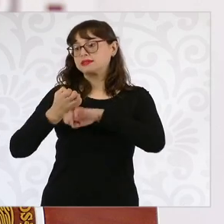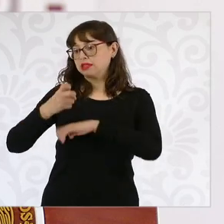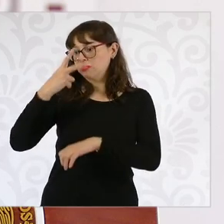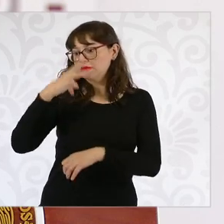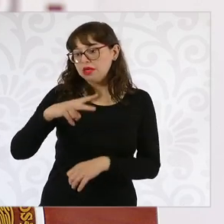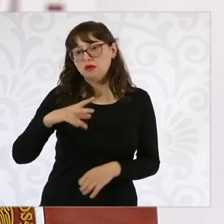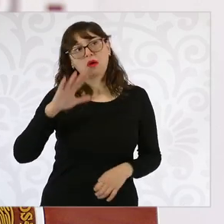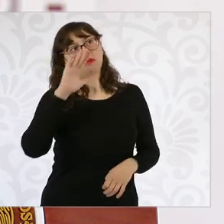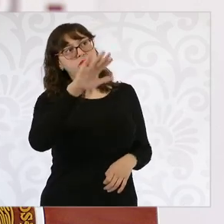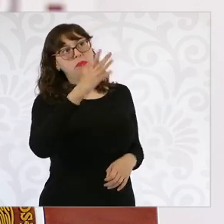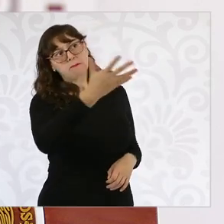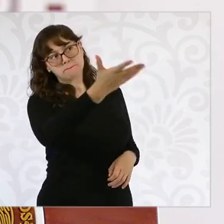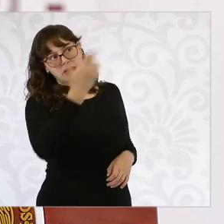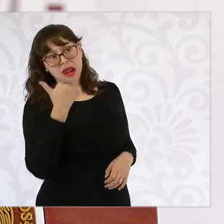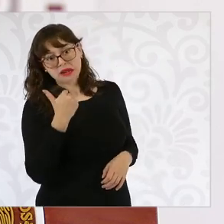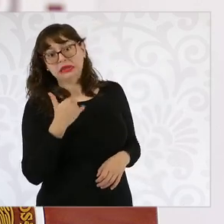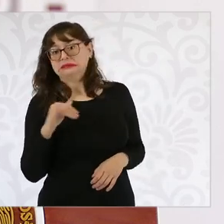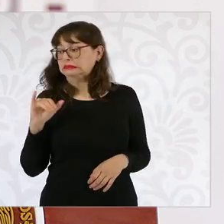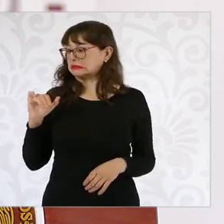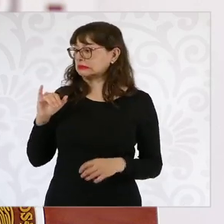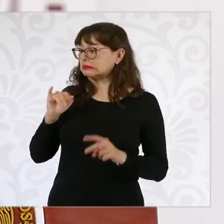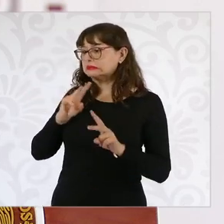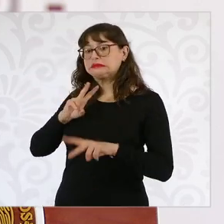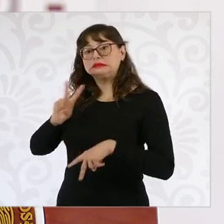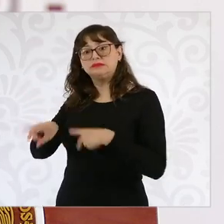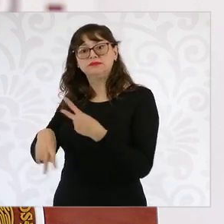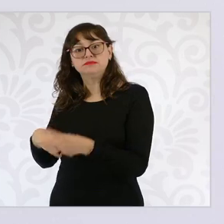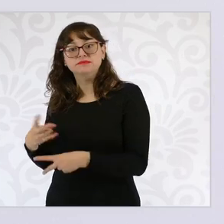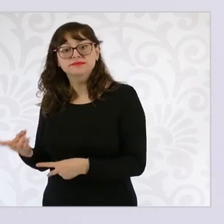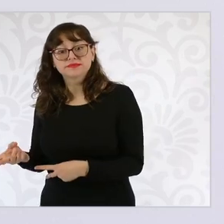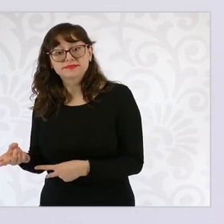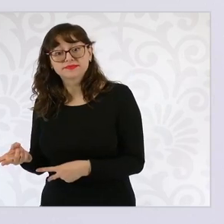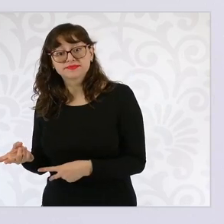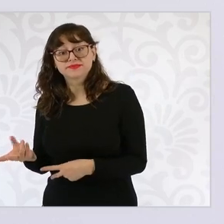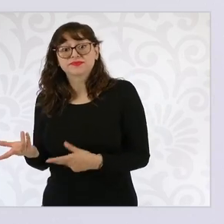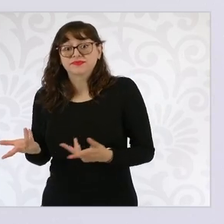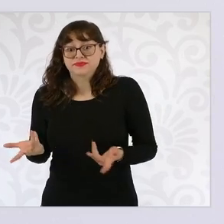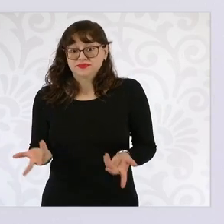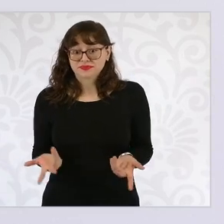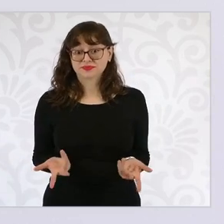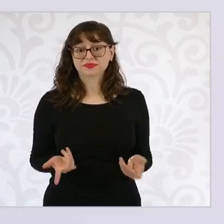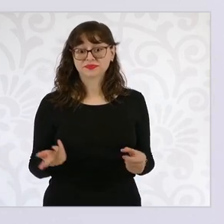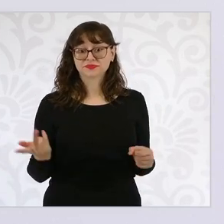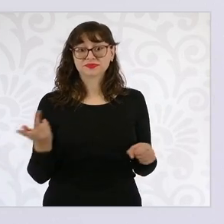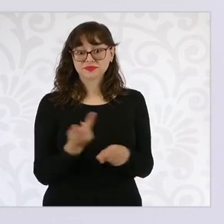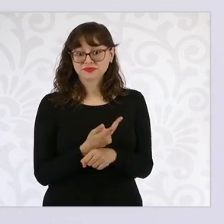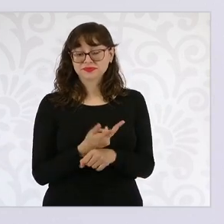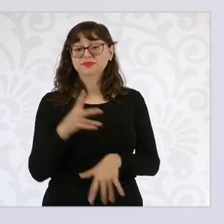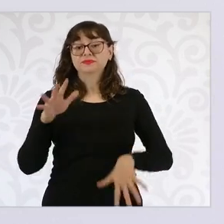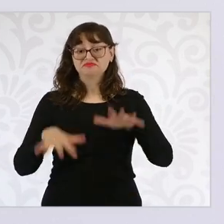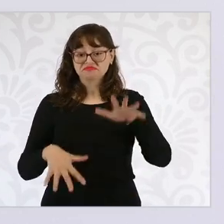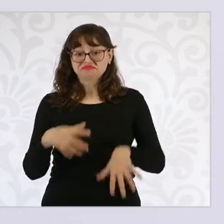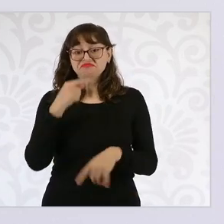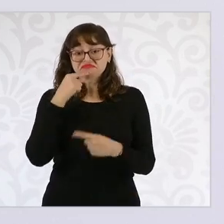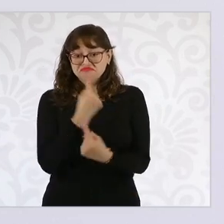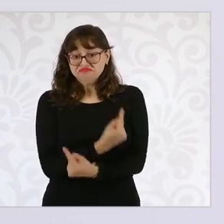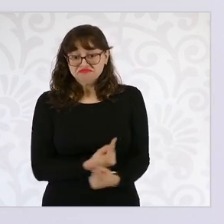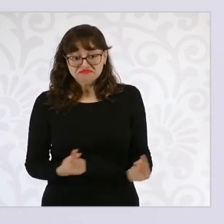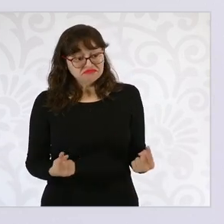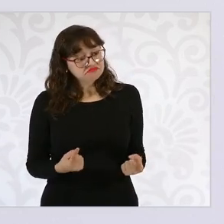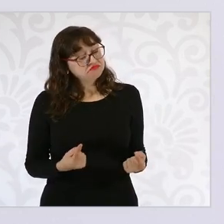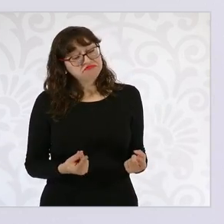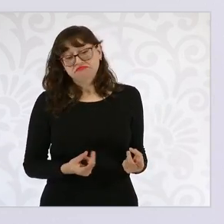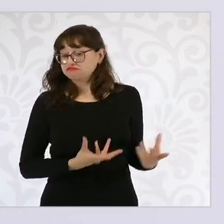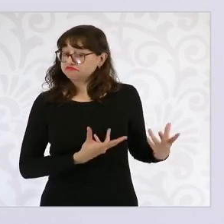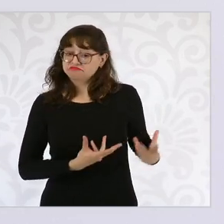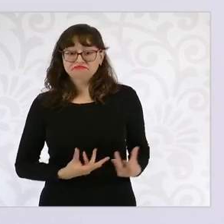otros lugares. Y a veces esas familias trabajan incluso con los hijos o no tienen en dónde